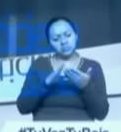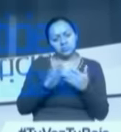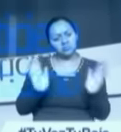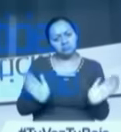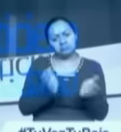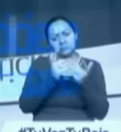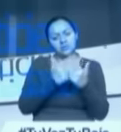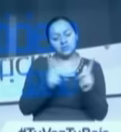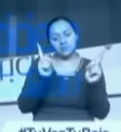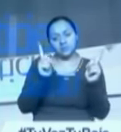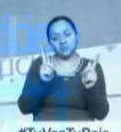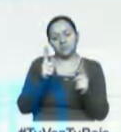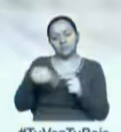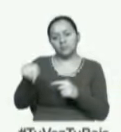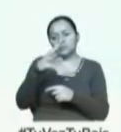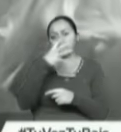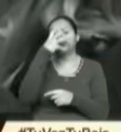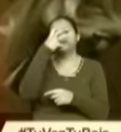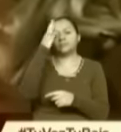en este país.